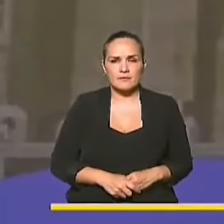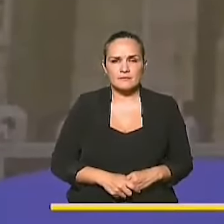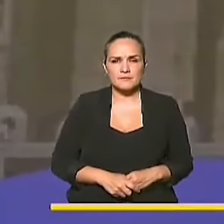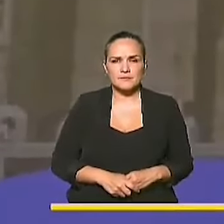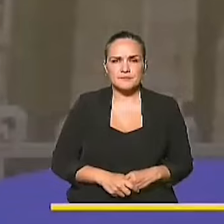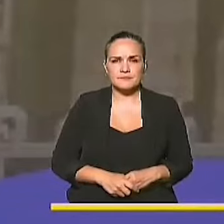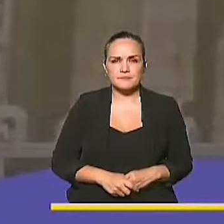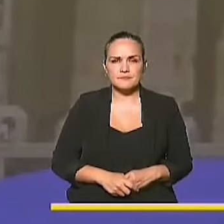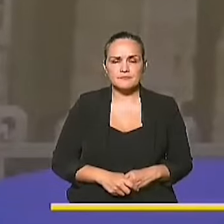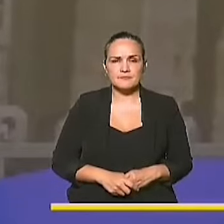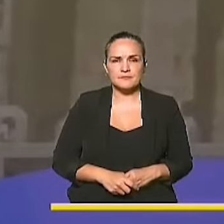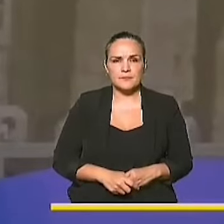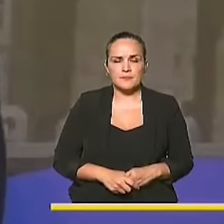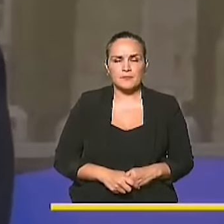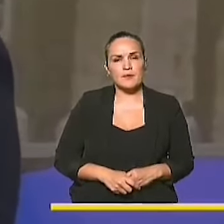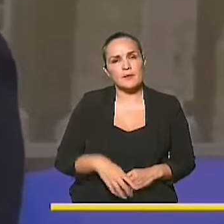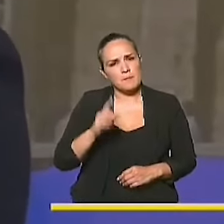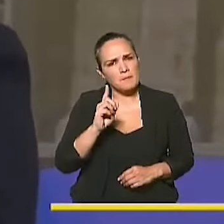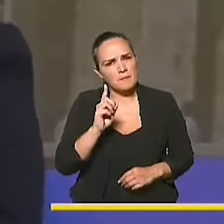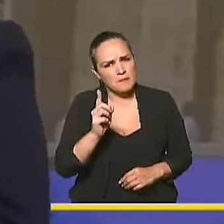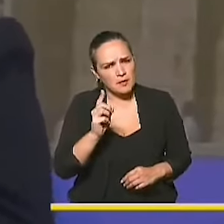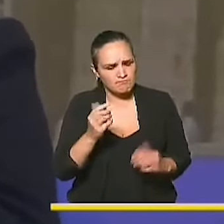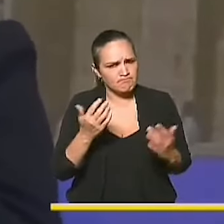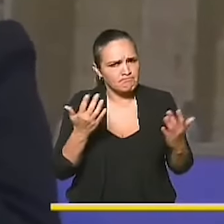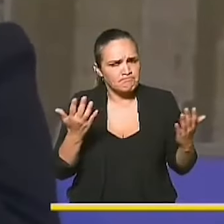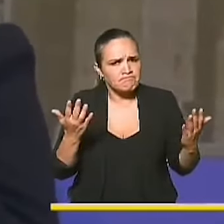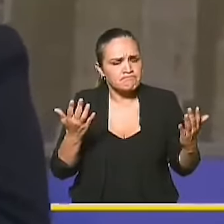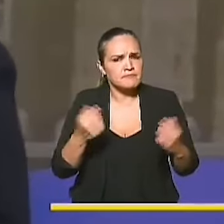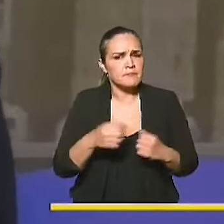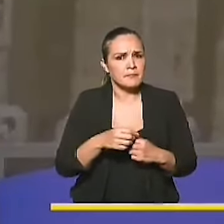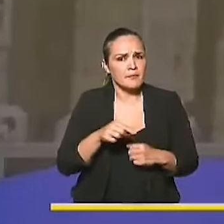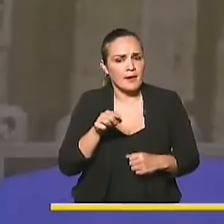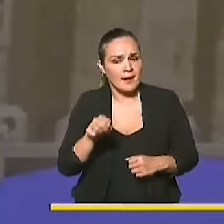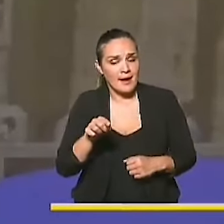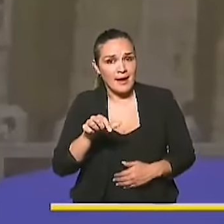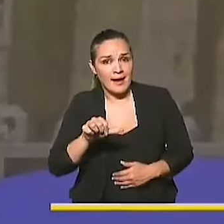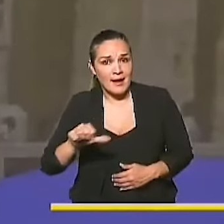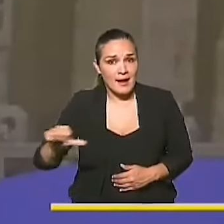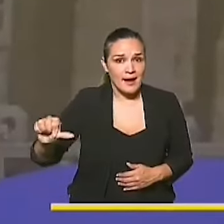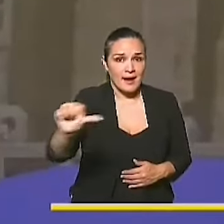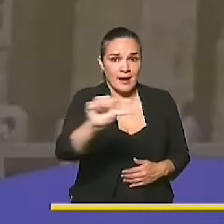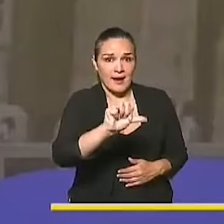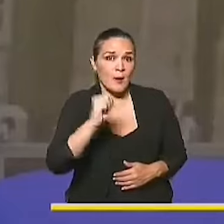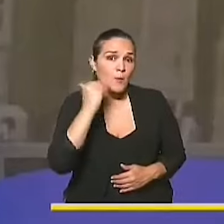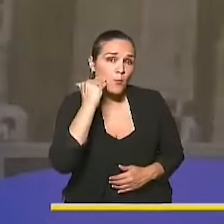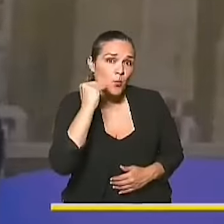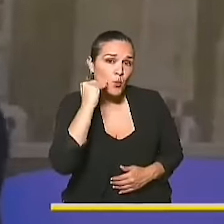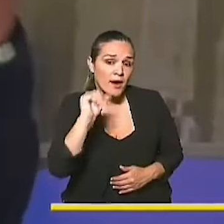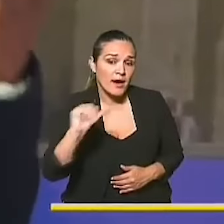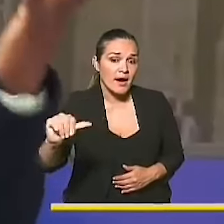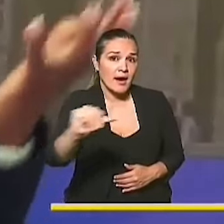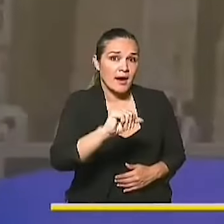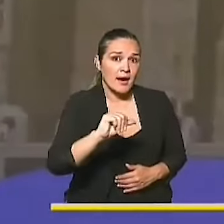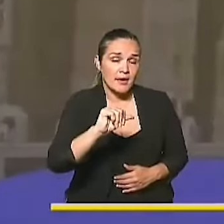Pero por supuesto, de esas mujeres, la misma Corte